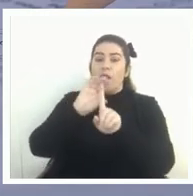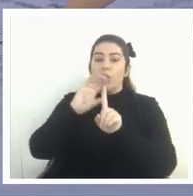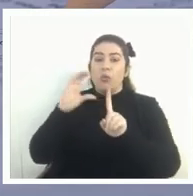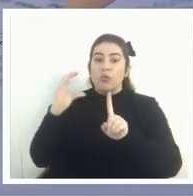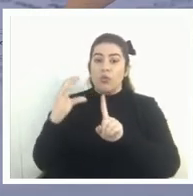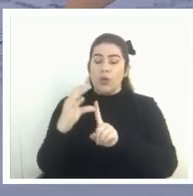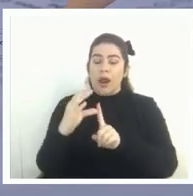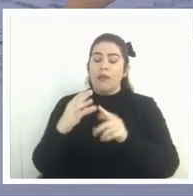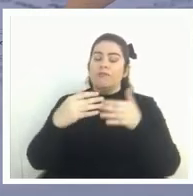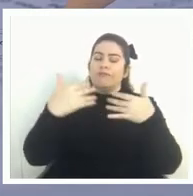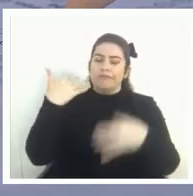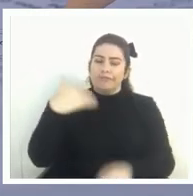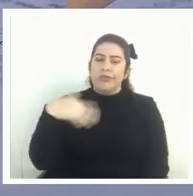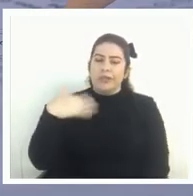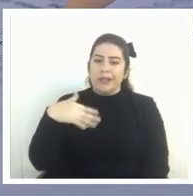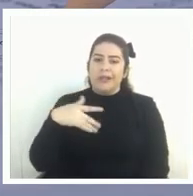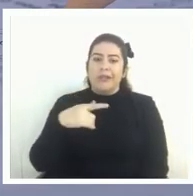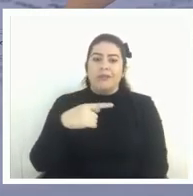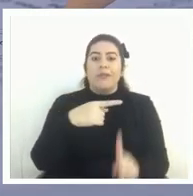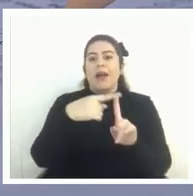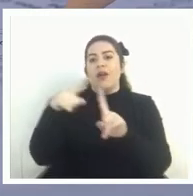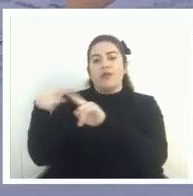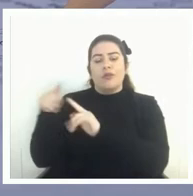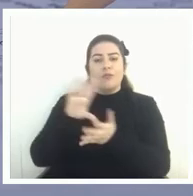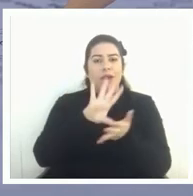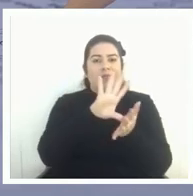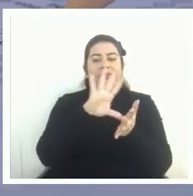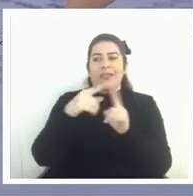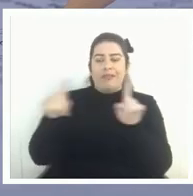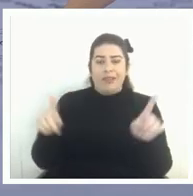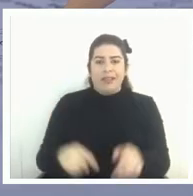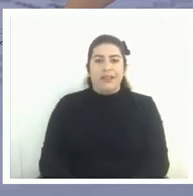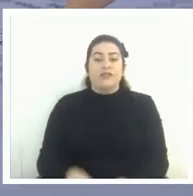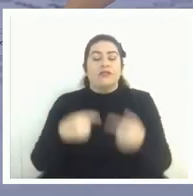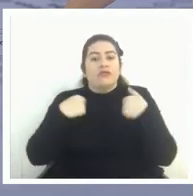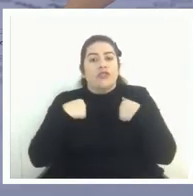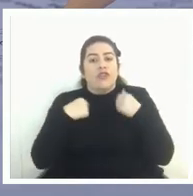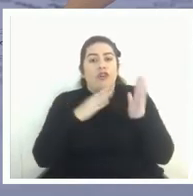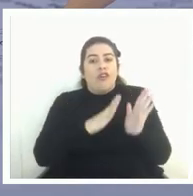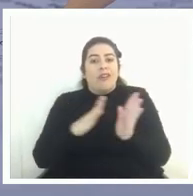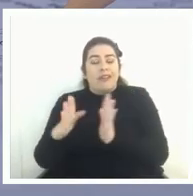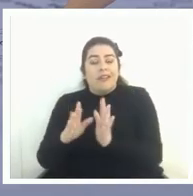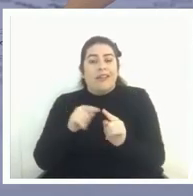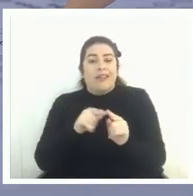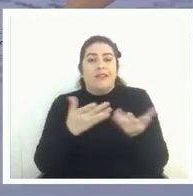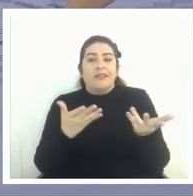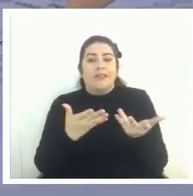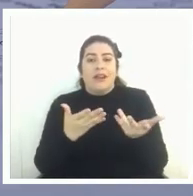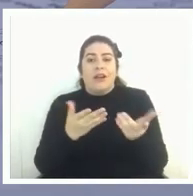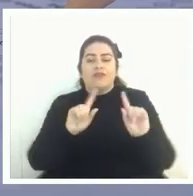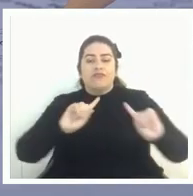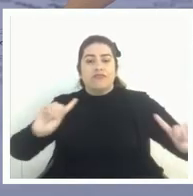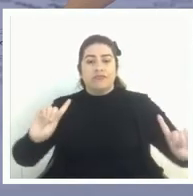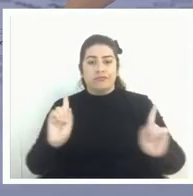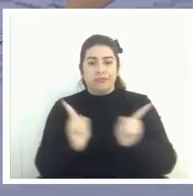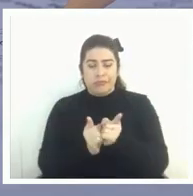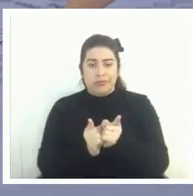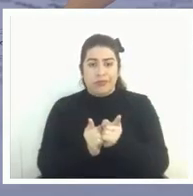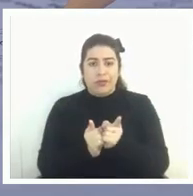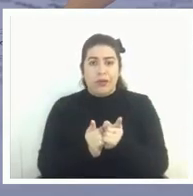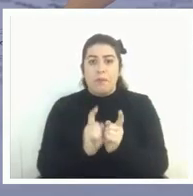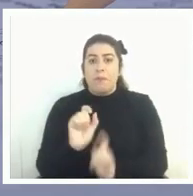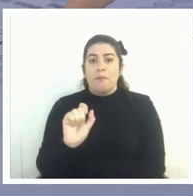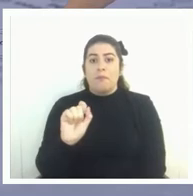es muy relevante más que en otros países yo organicé esto de una manera bien sintética primero ¿qué es lo que